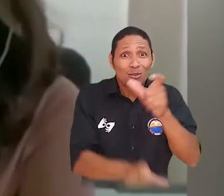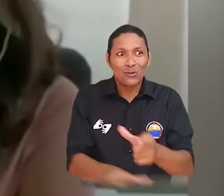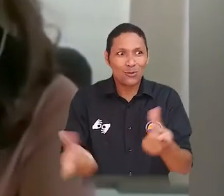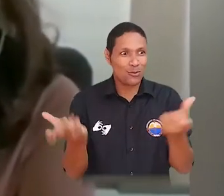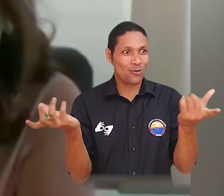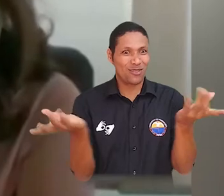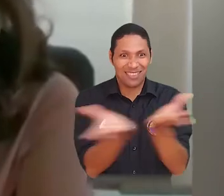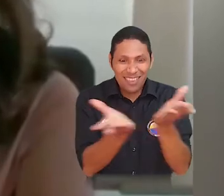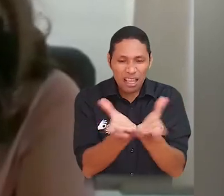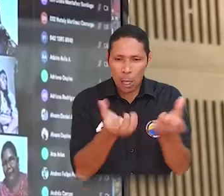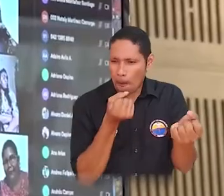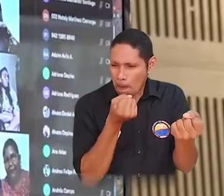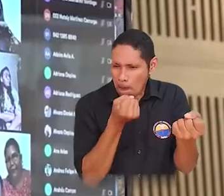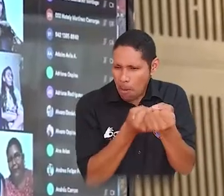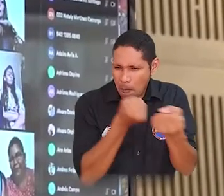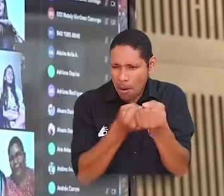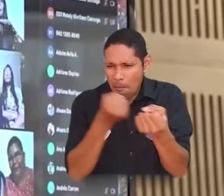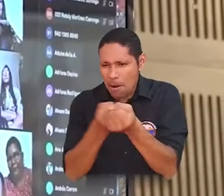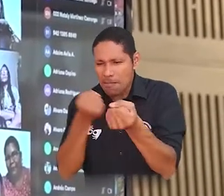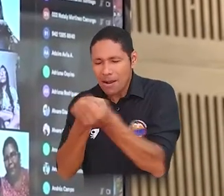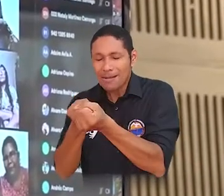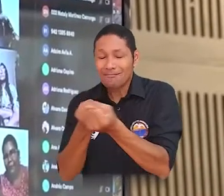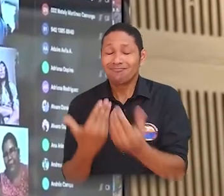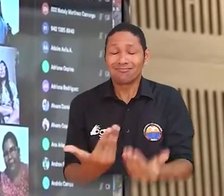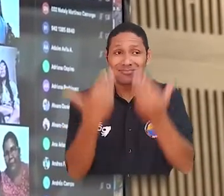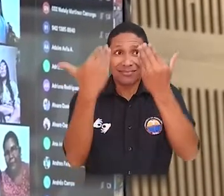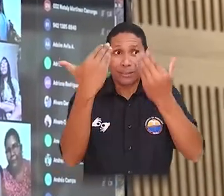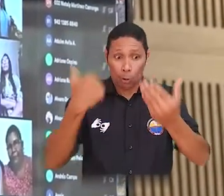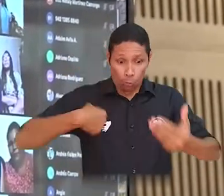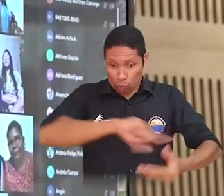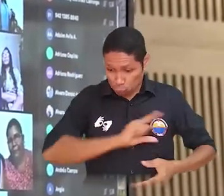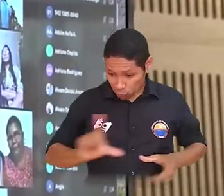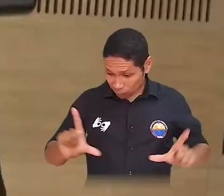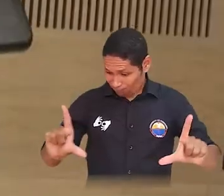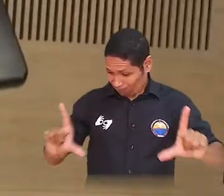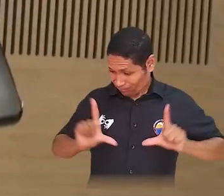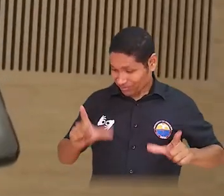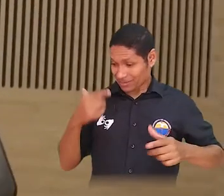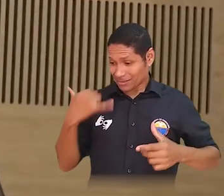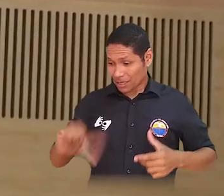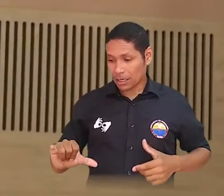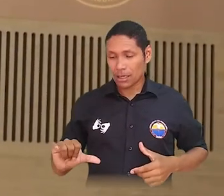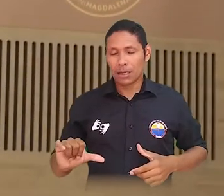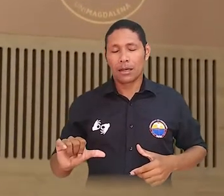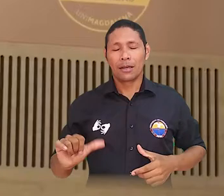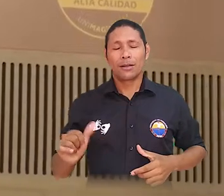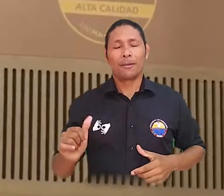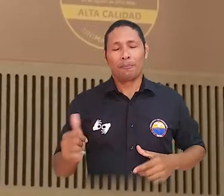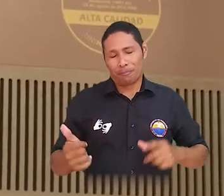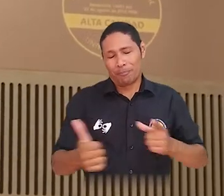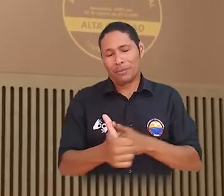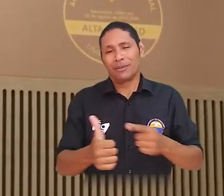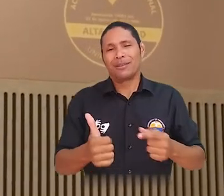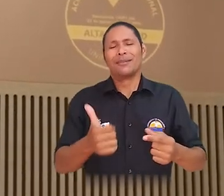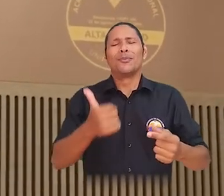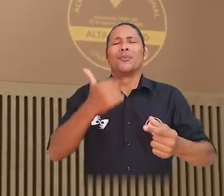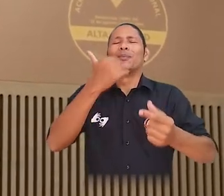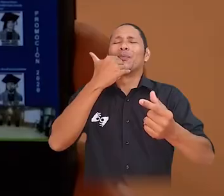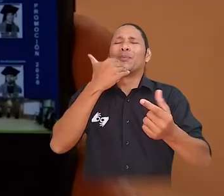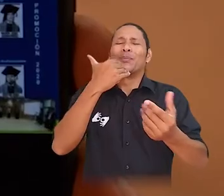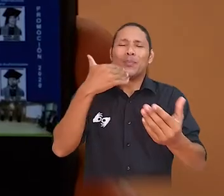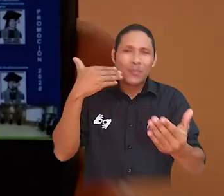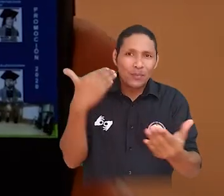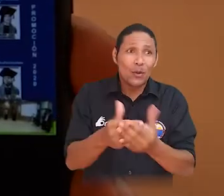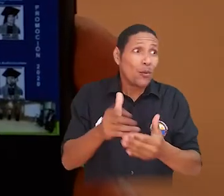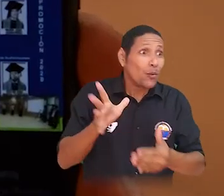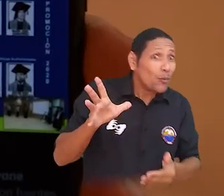labor de la universidad en pro de todos sus estudiantes que permitió la culminación satisfactoria de nuestros estudios.